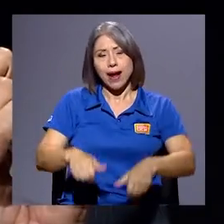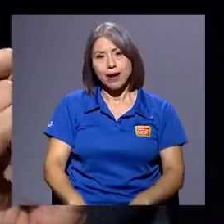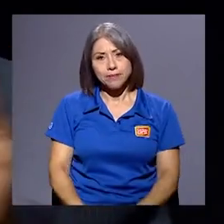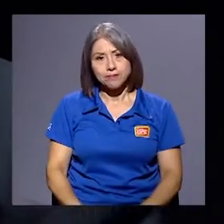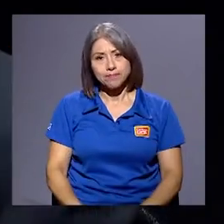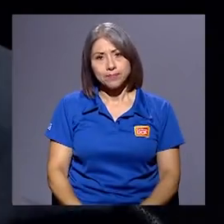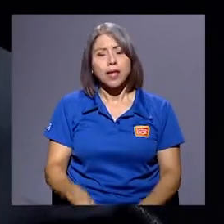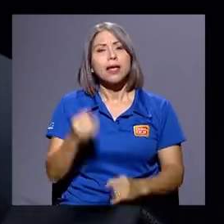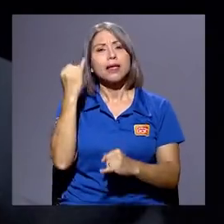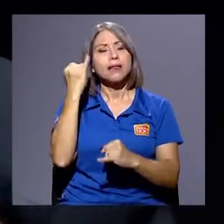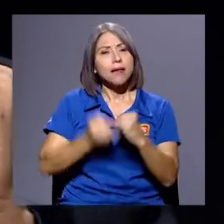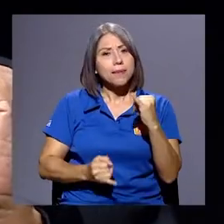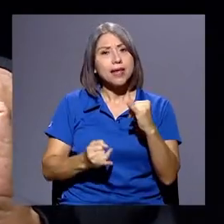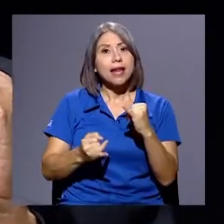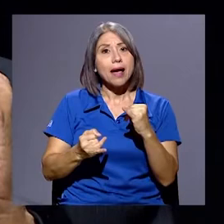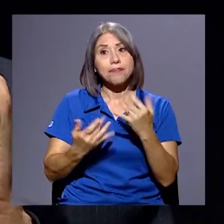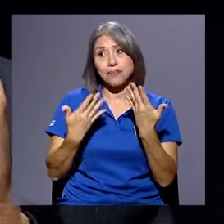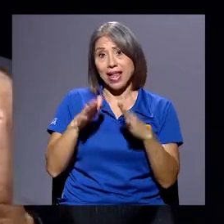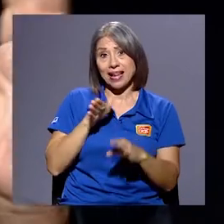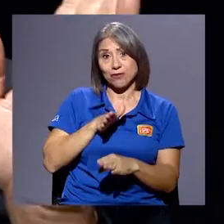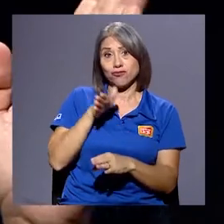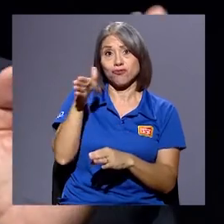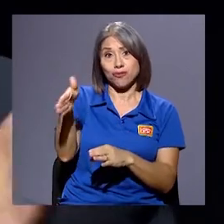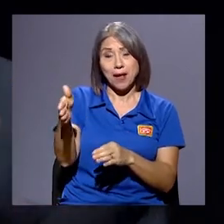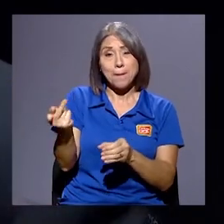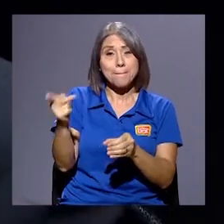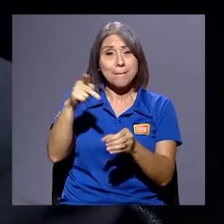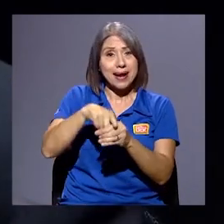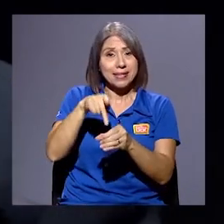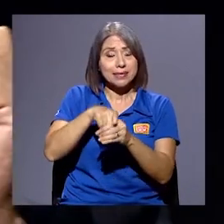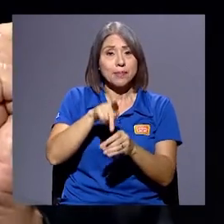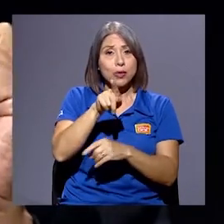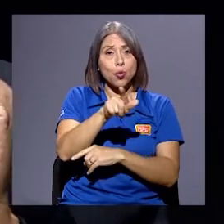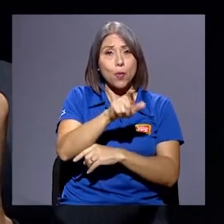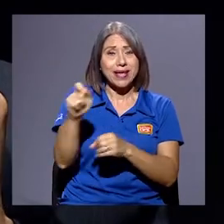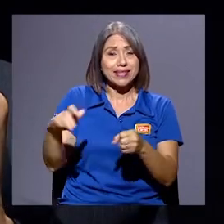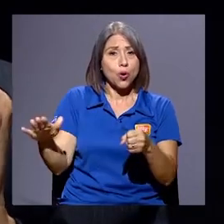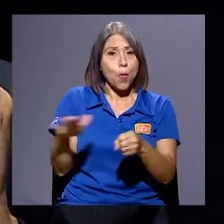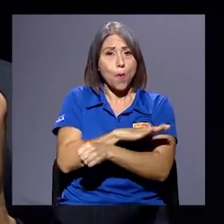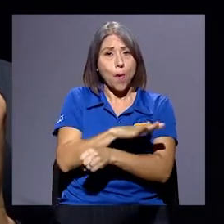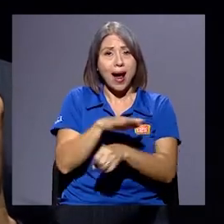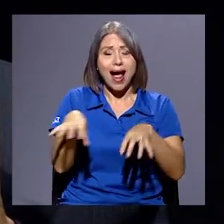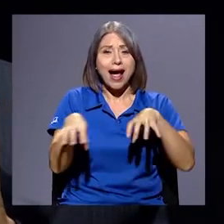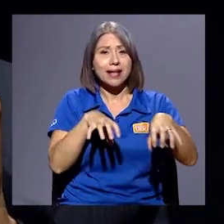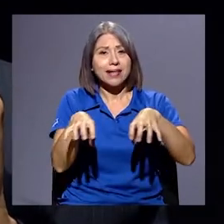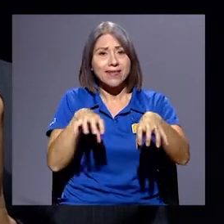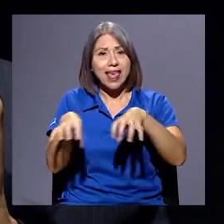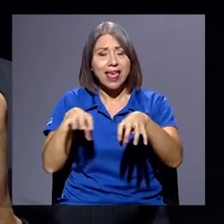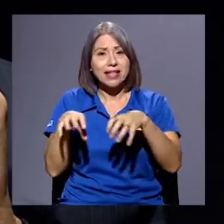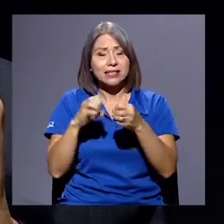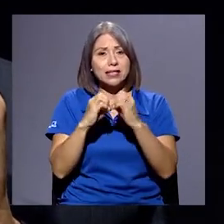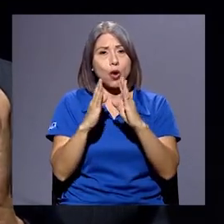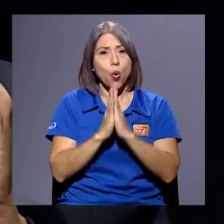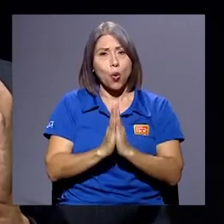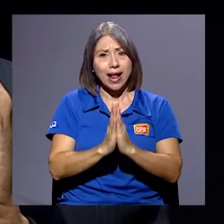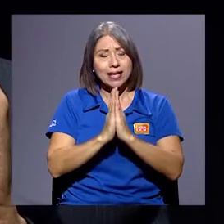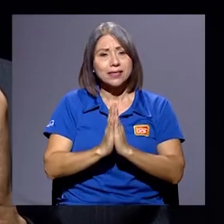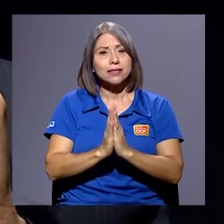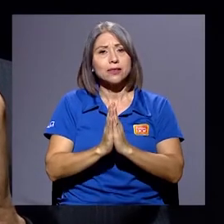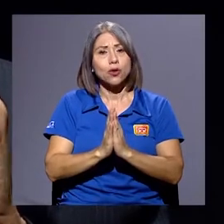Y termina participando en un mes completo de actividades de oración